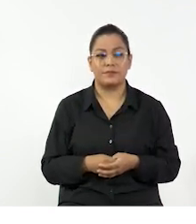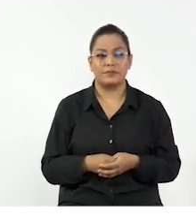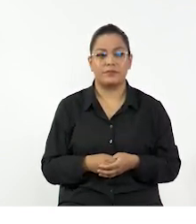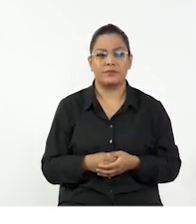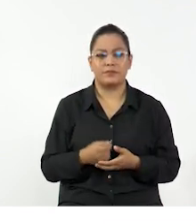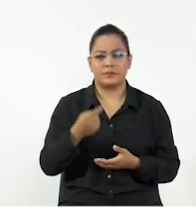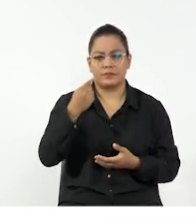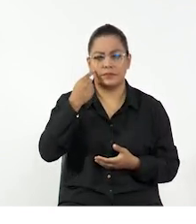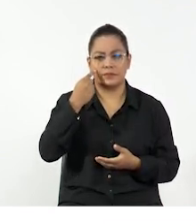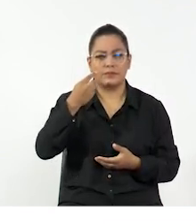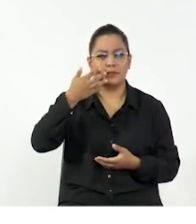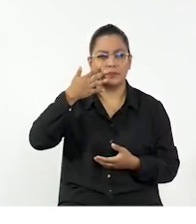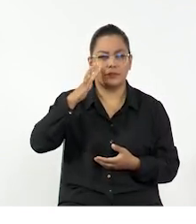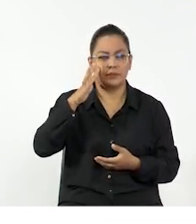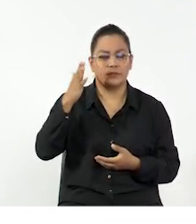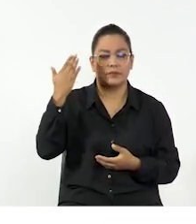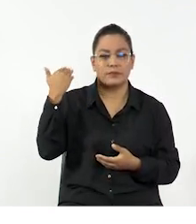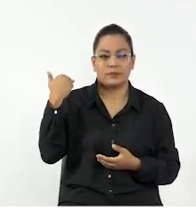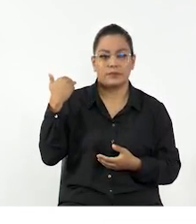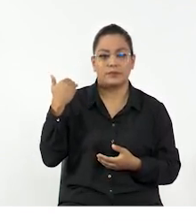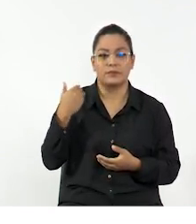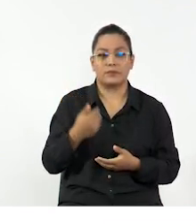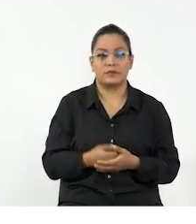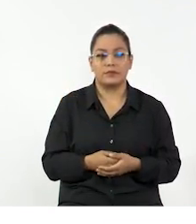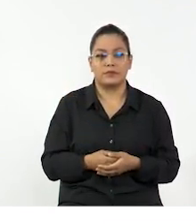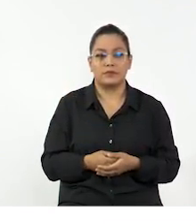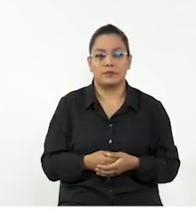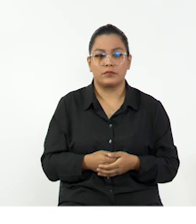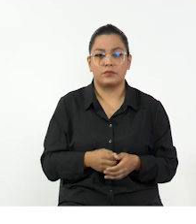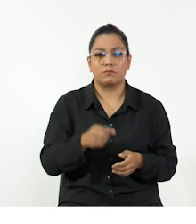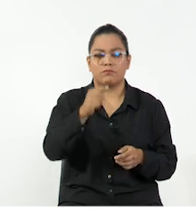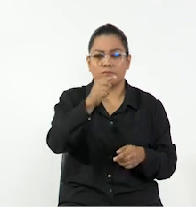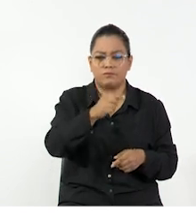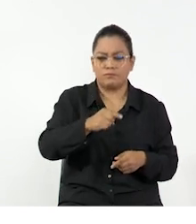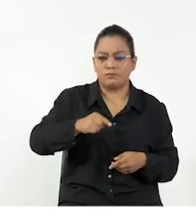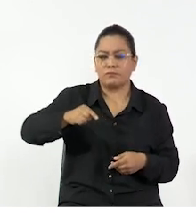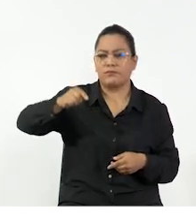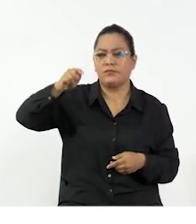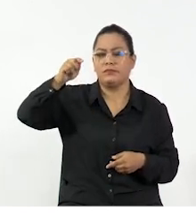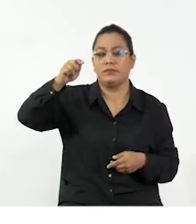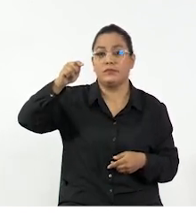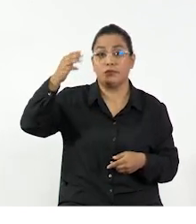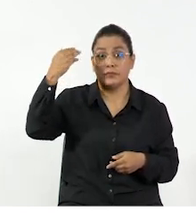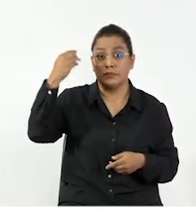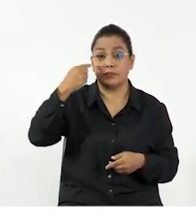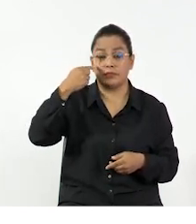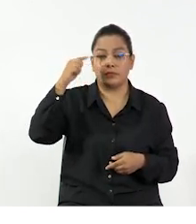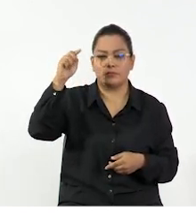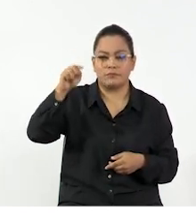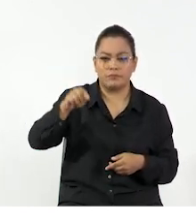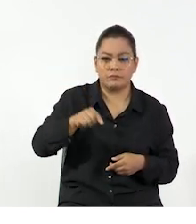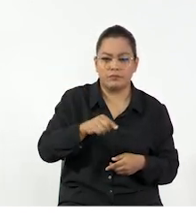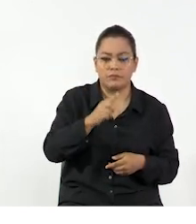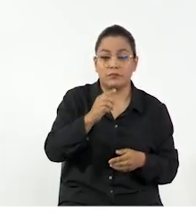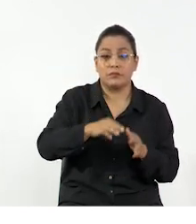atraviesa el objeto. Como lo veíamos en el simulador, cuando el objeto subía su altura,